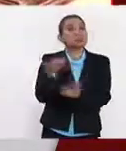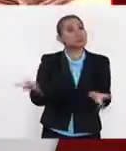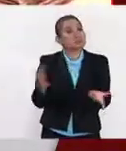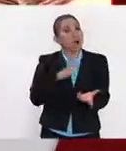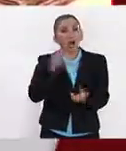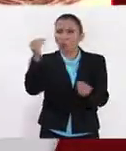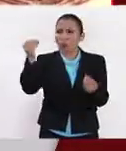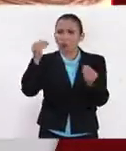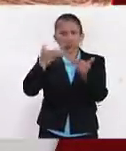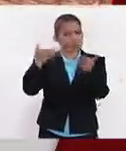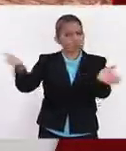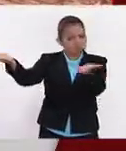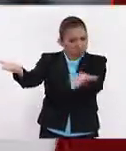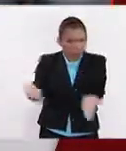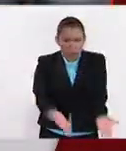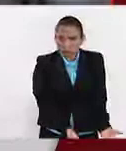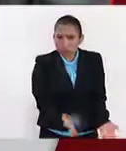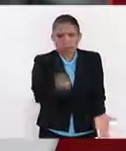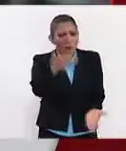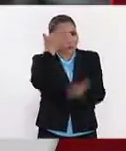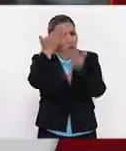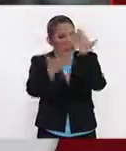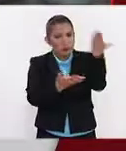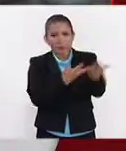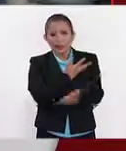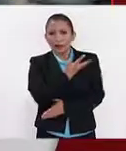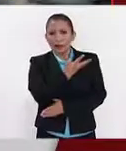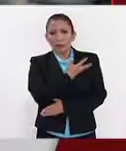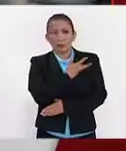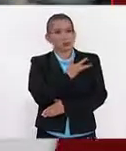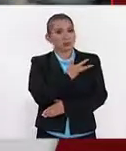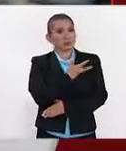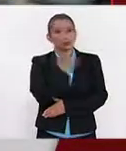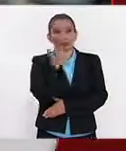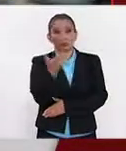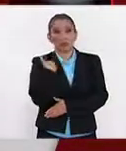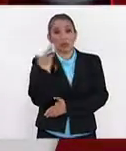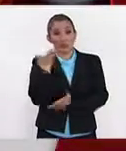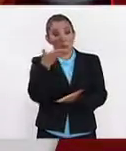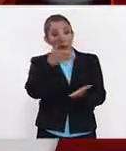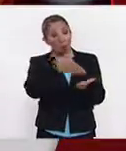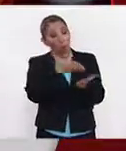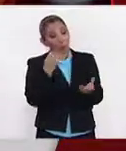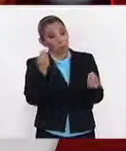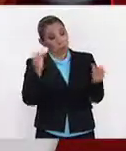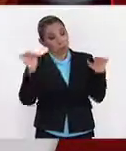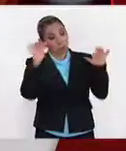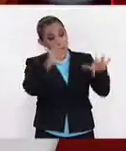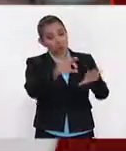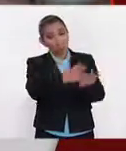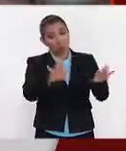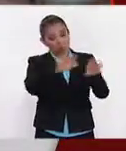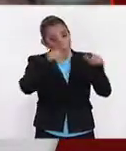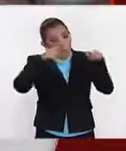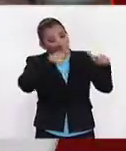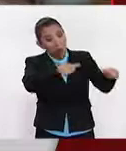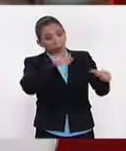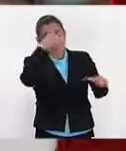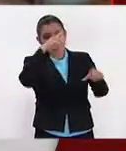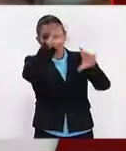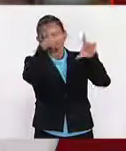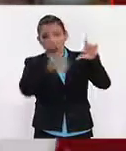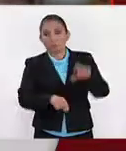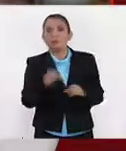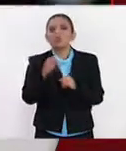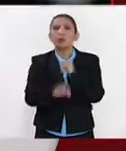ese sentido hay mucha apertura y ahí hemos tenido esa demanda y esa importancia también a nivel nacional.